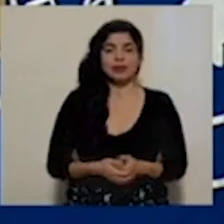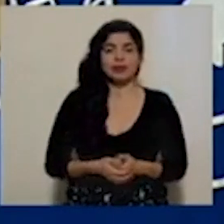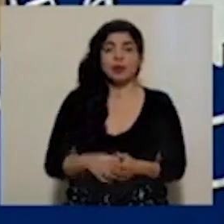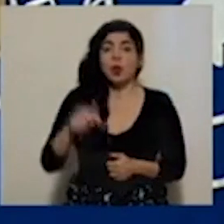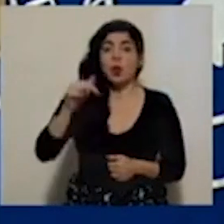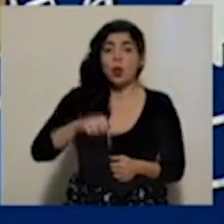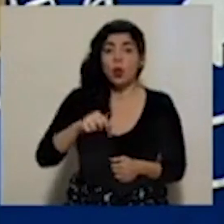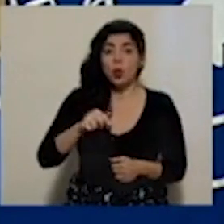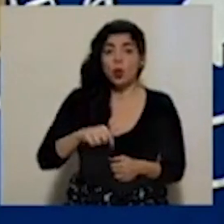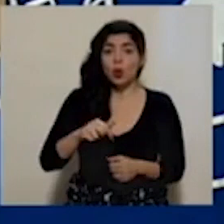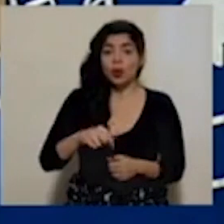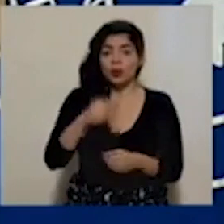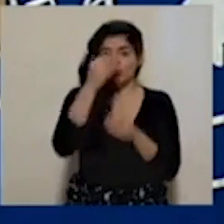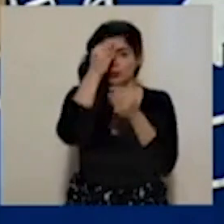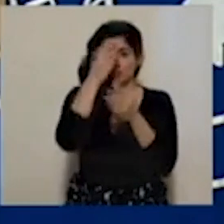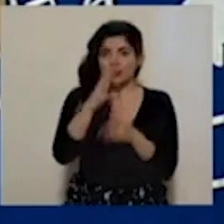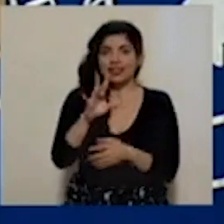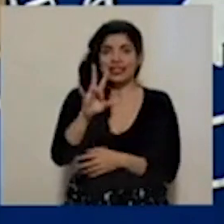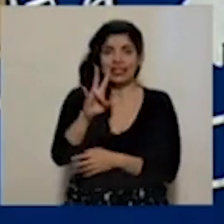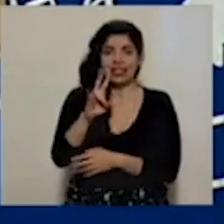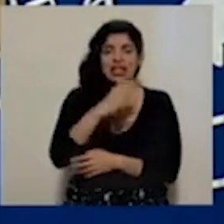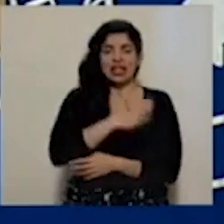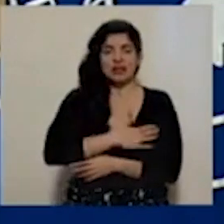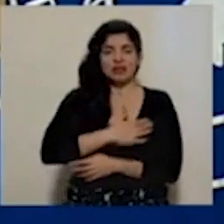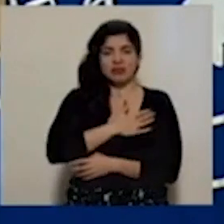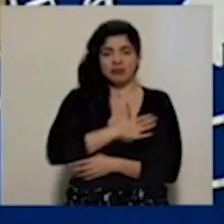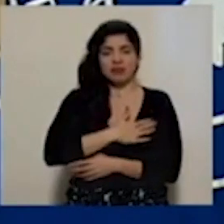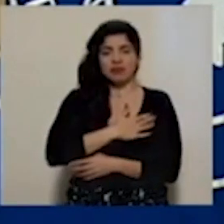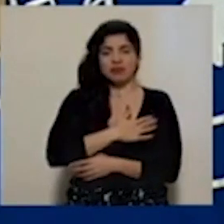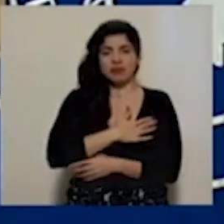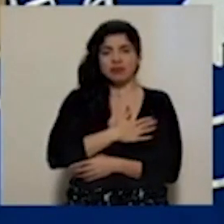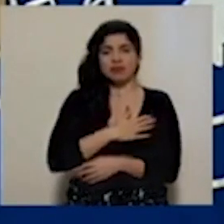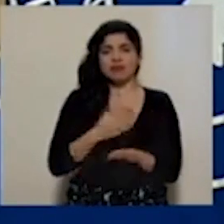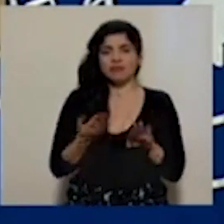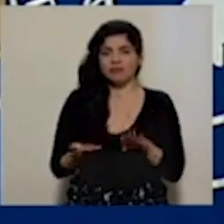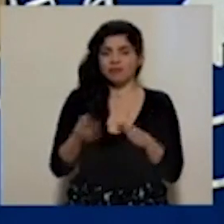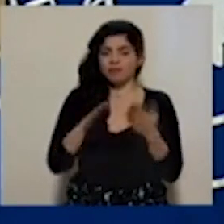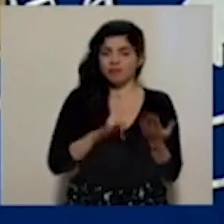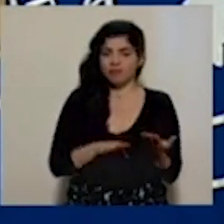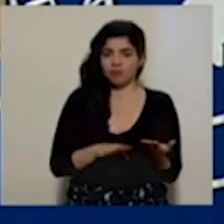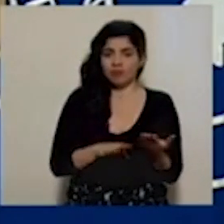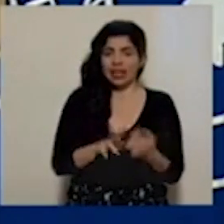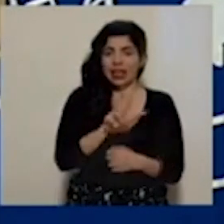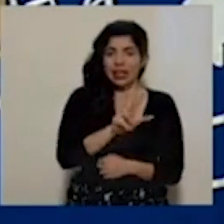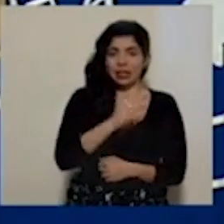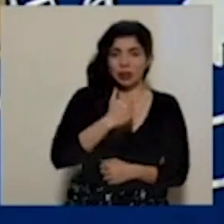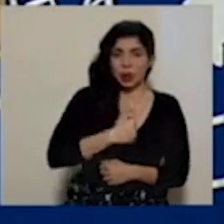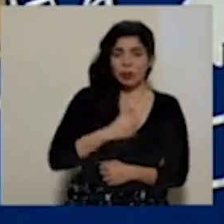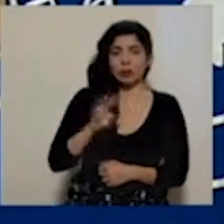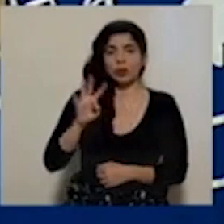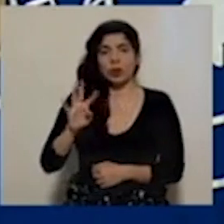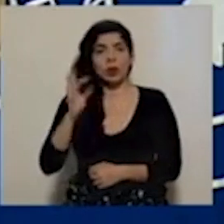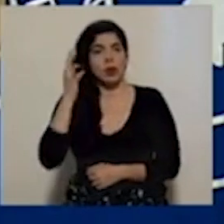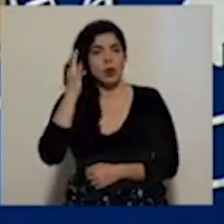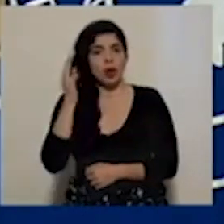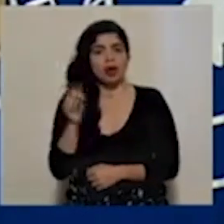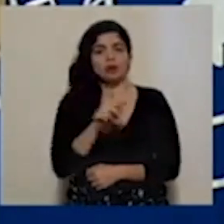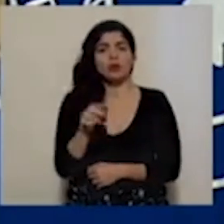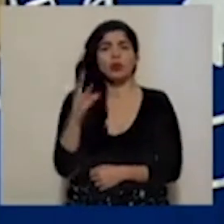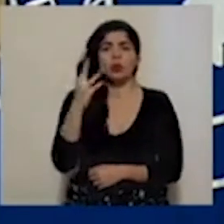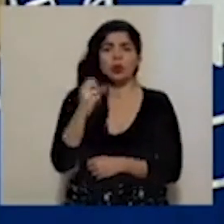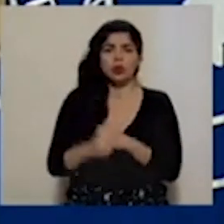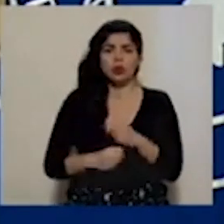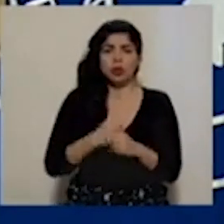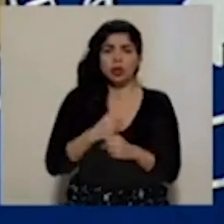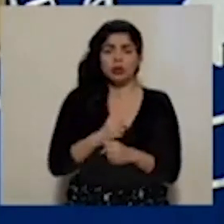Para hoy se reportan 7 lamentables fallecimientos, 3 hombres y 4 mujeres, con un rango de